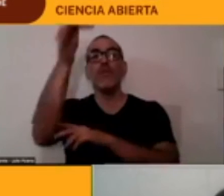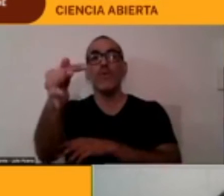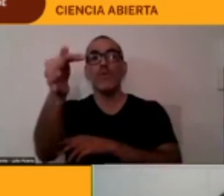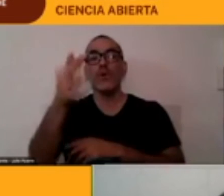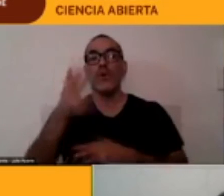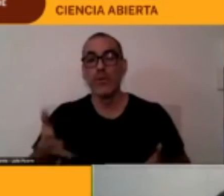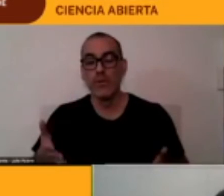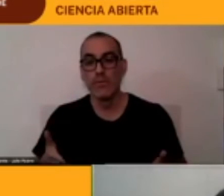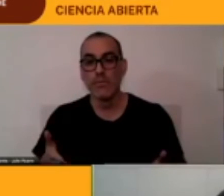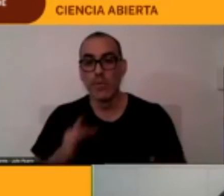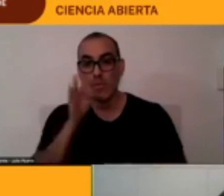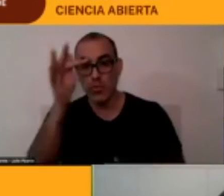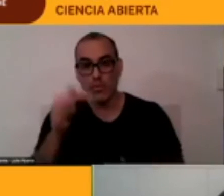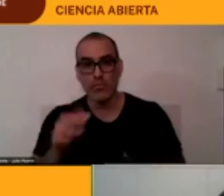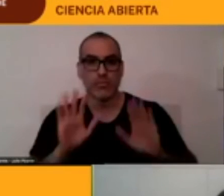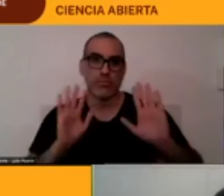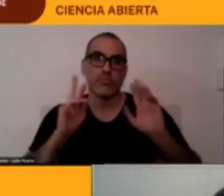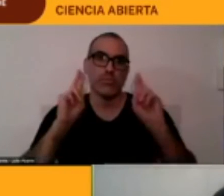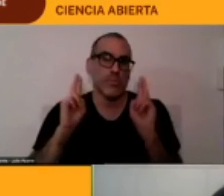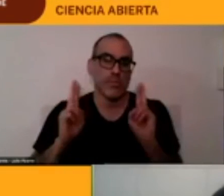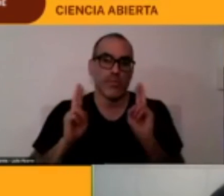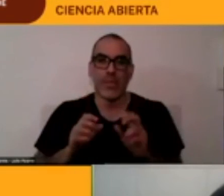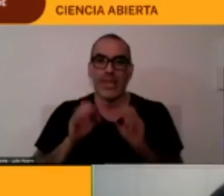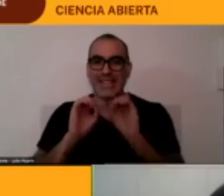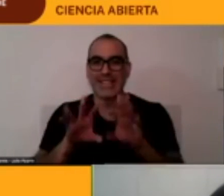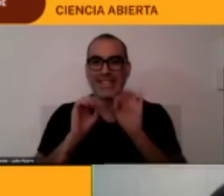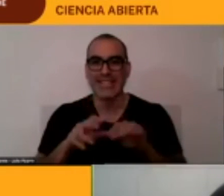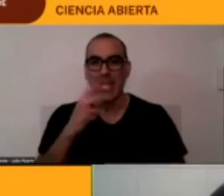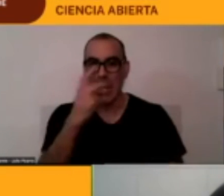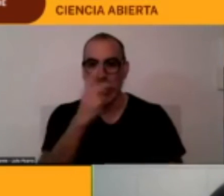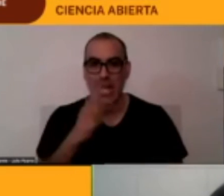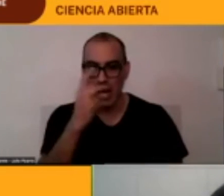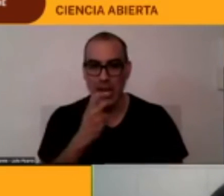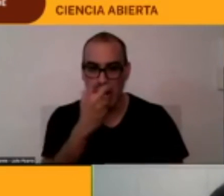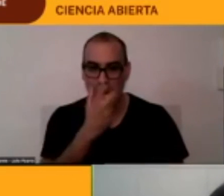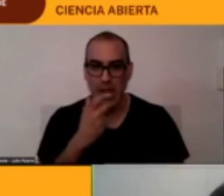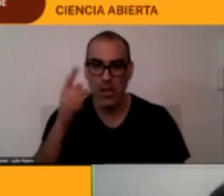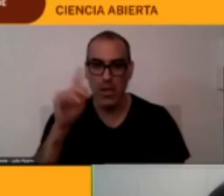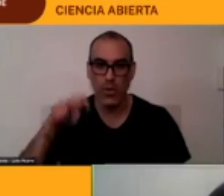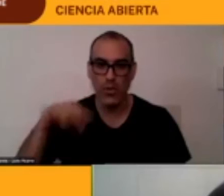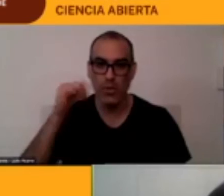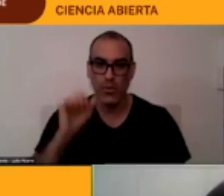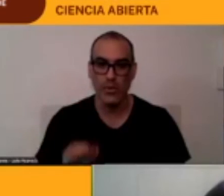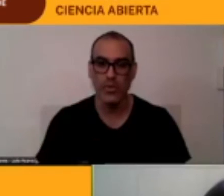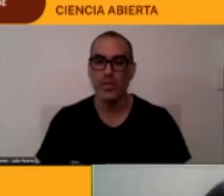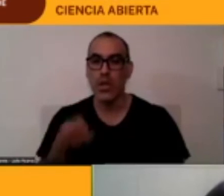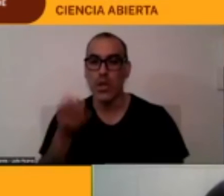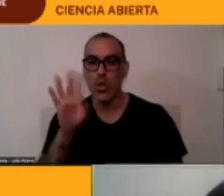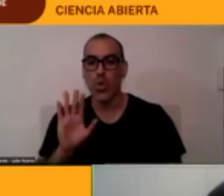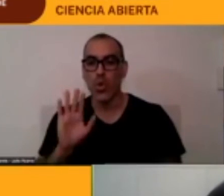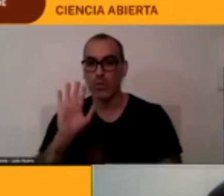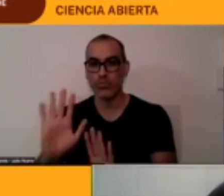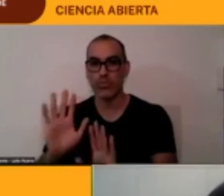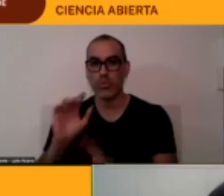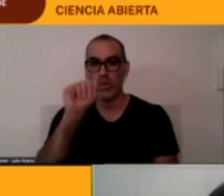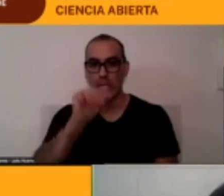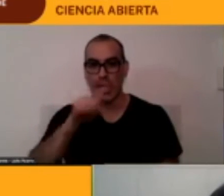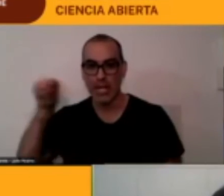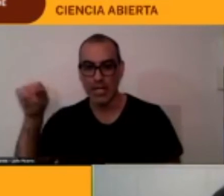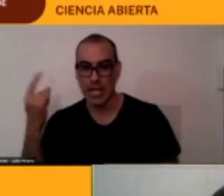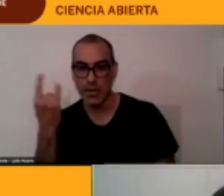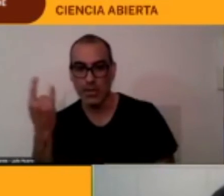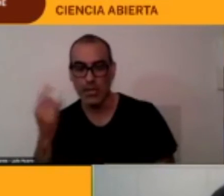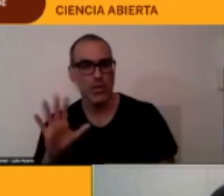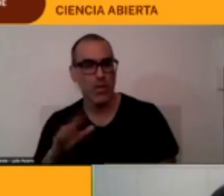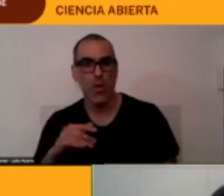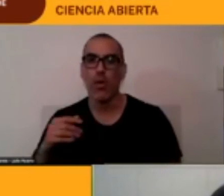espero enseñar la lengua Cunsa no solo en la Universidad de Atacama sino que en su comunidad todo aquel que esté interesado en Copiapó y en